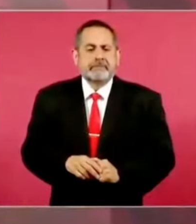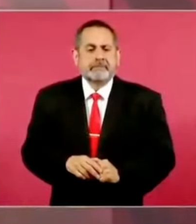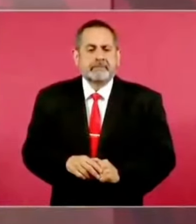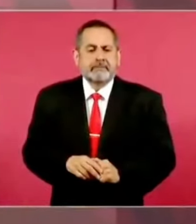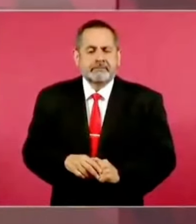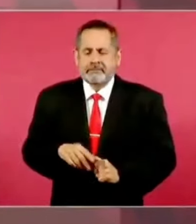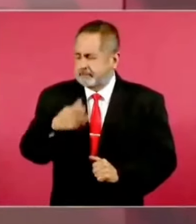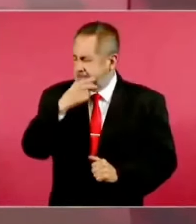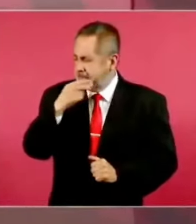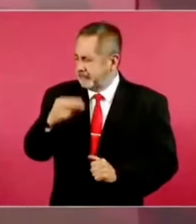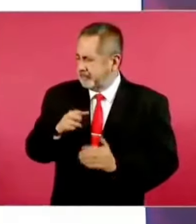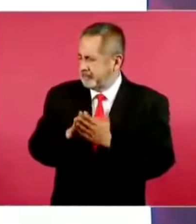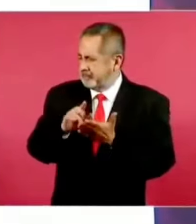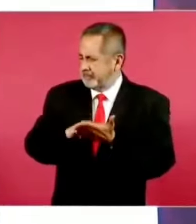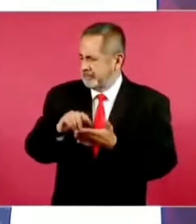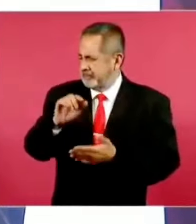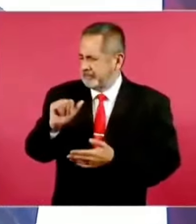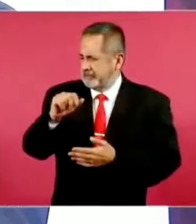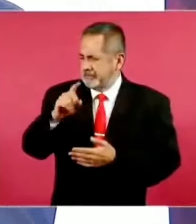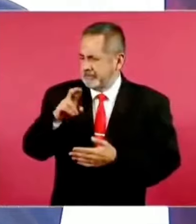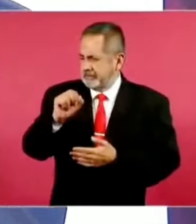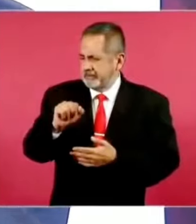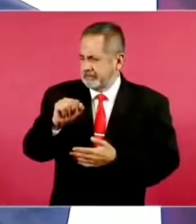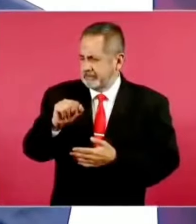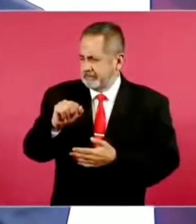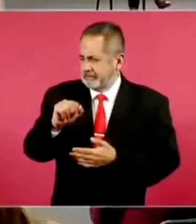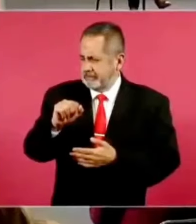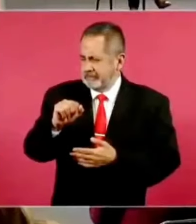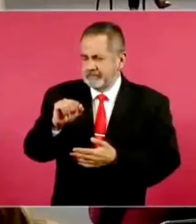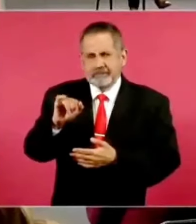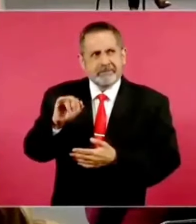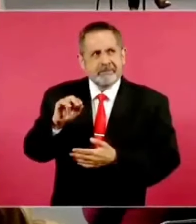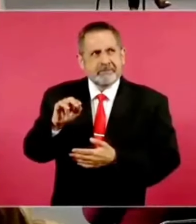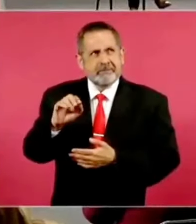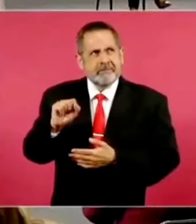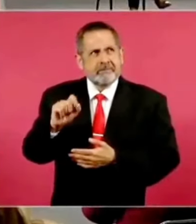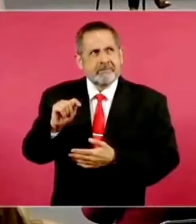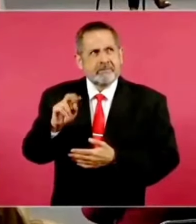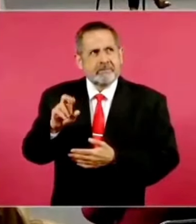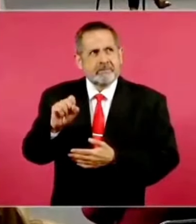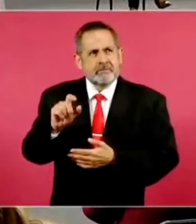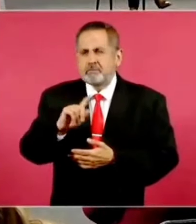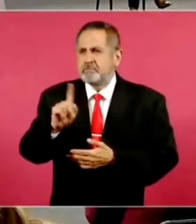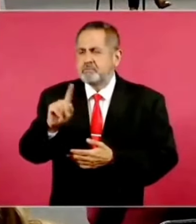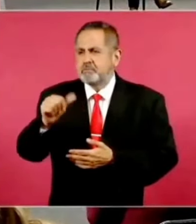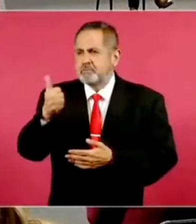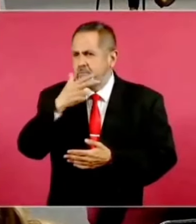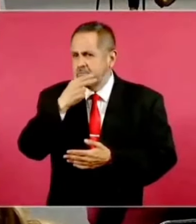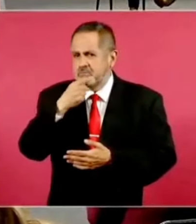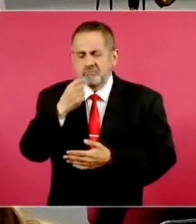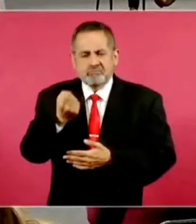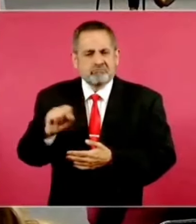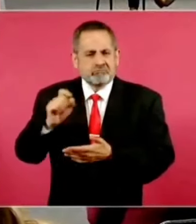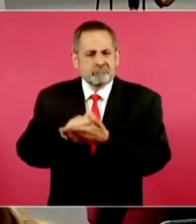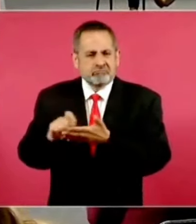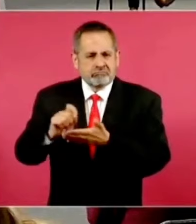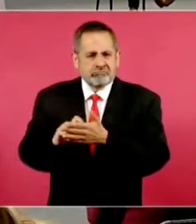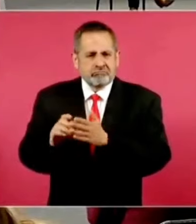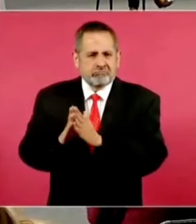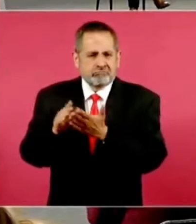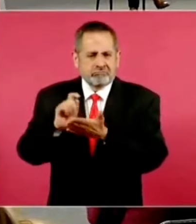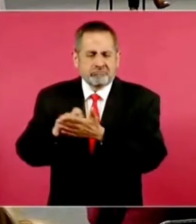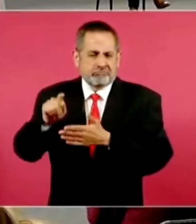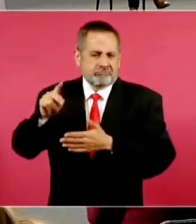Andrés Enestrosa, Andrés Duarte es un gran escritor también, prosista